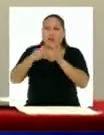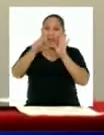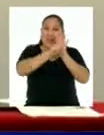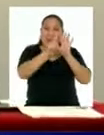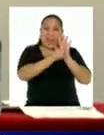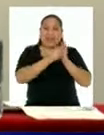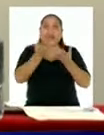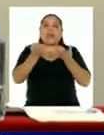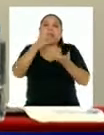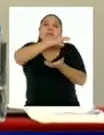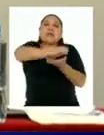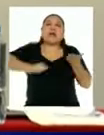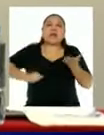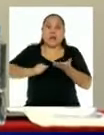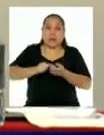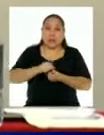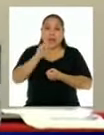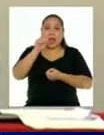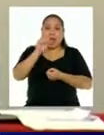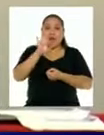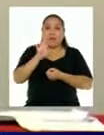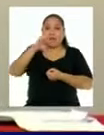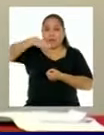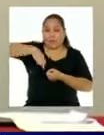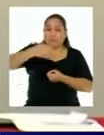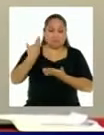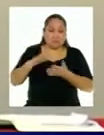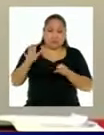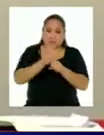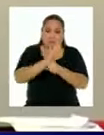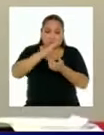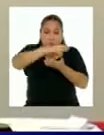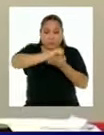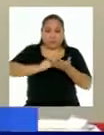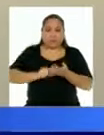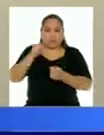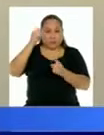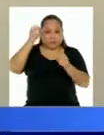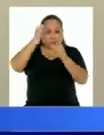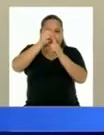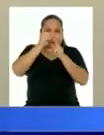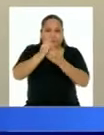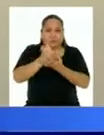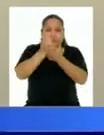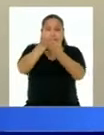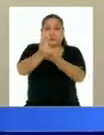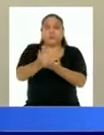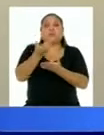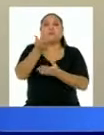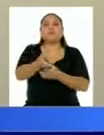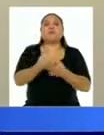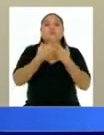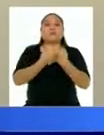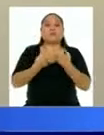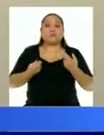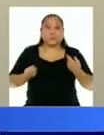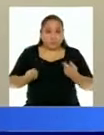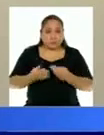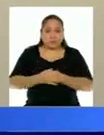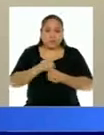retiro facultativo de los fondos de las AFPs y el objetivo es que se beneficien con estos recursos